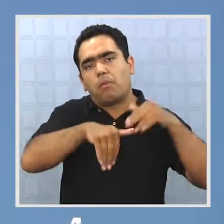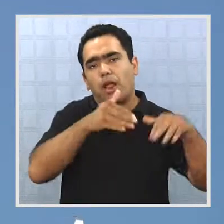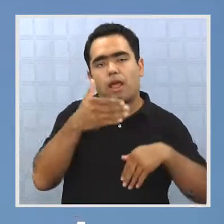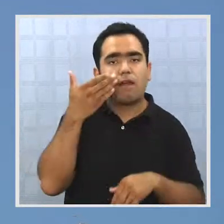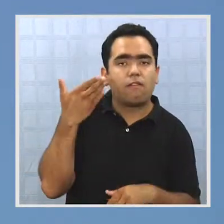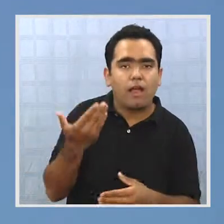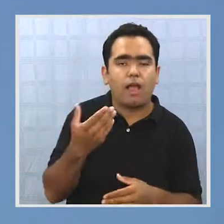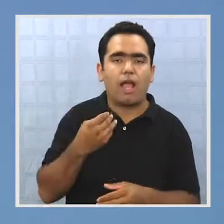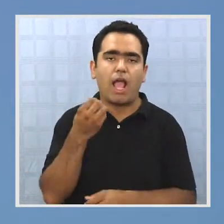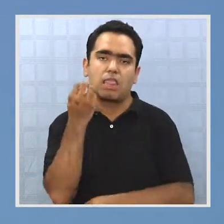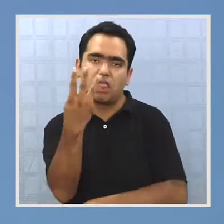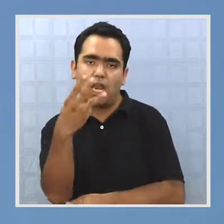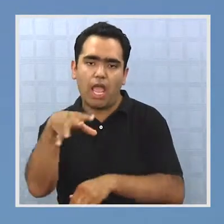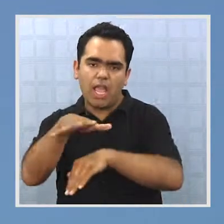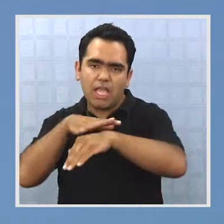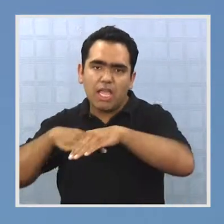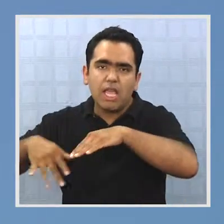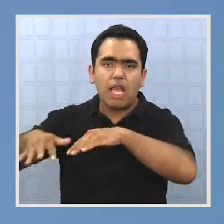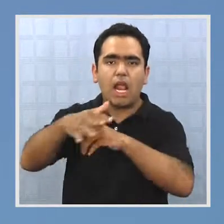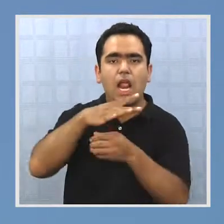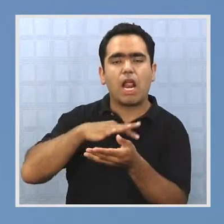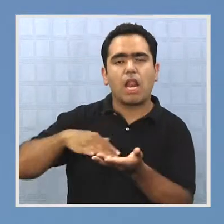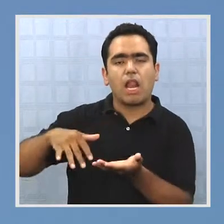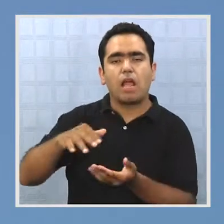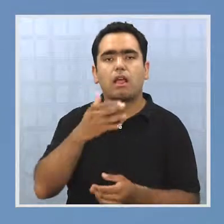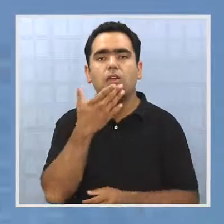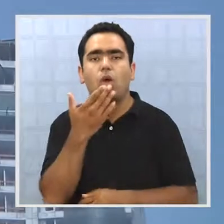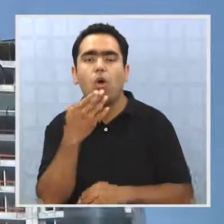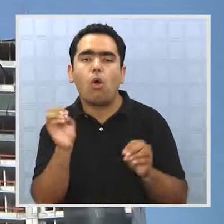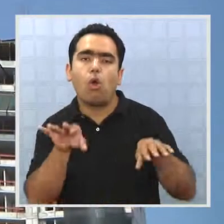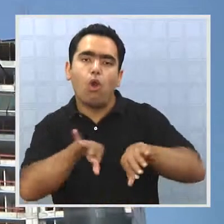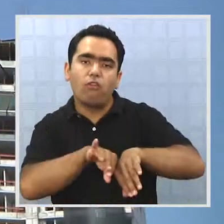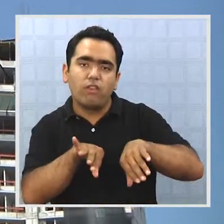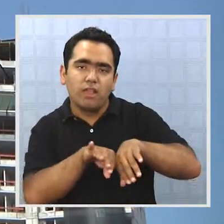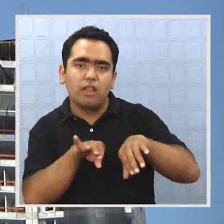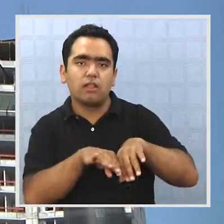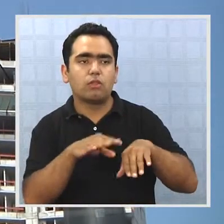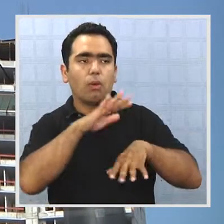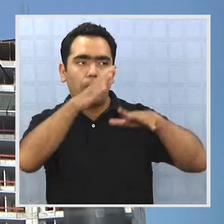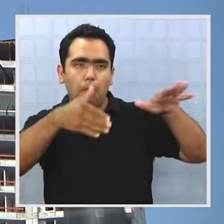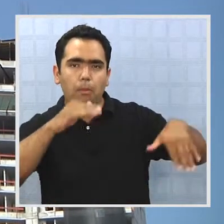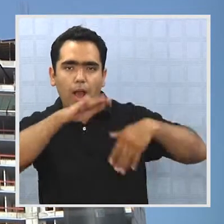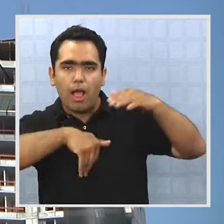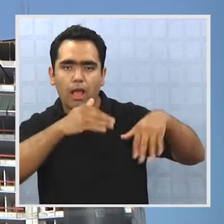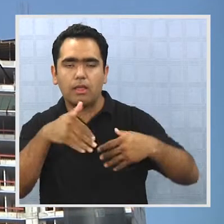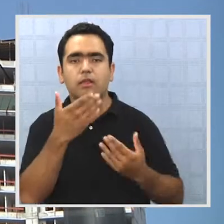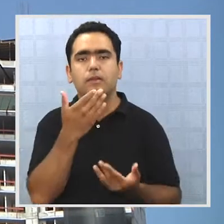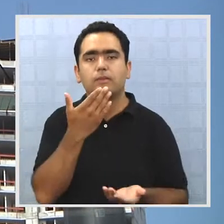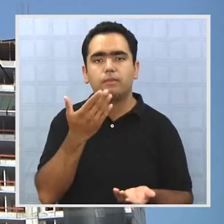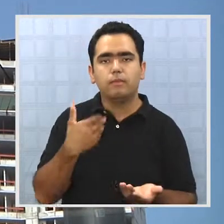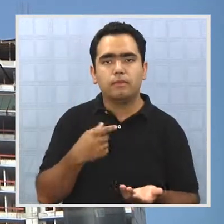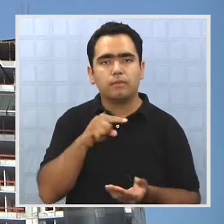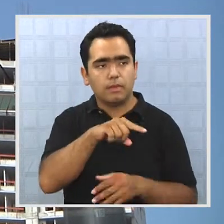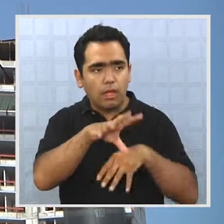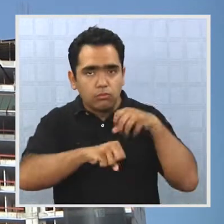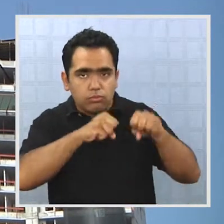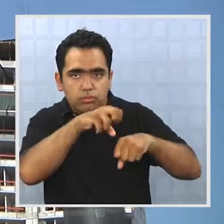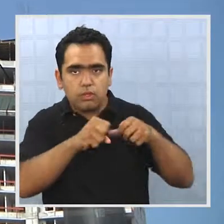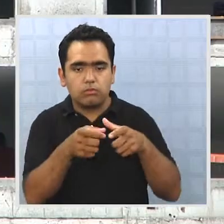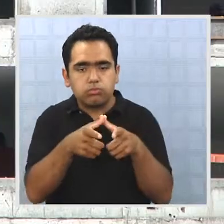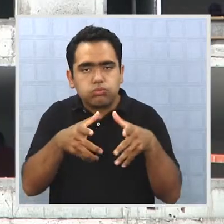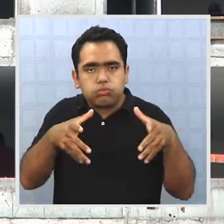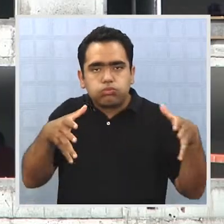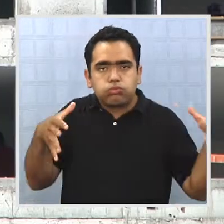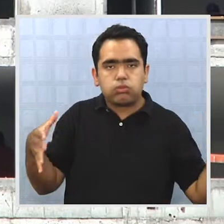Blanca, Trejila, Lobito, que al incluirse y a tener mayor oferta de suelo urbano, podría ejercer una